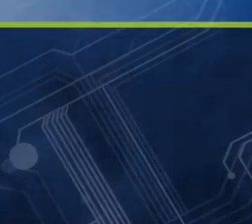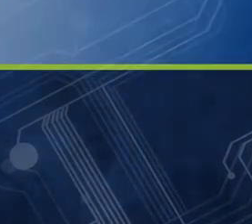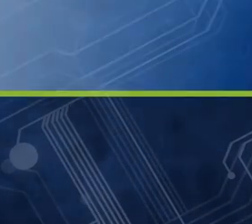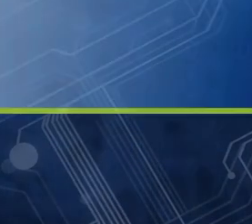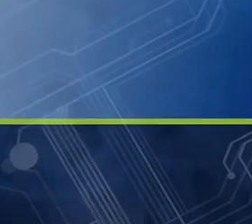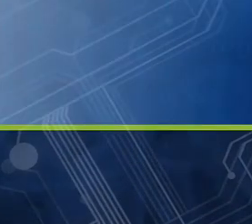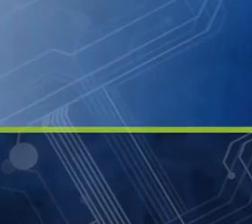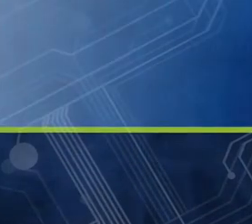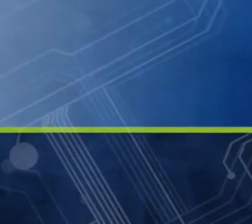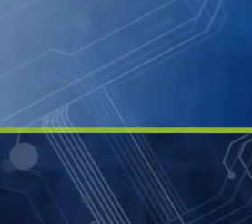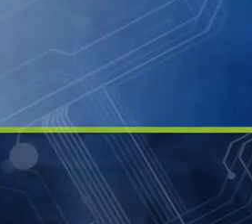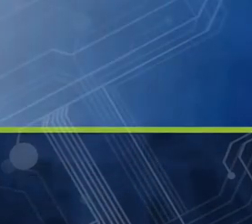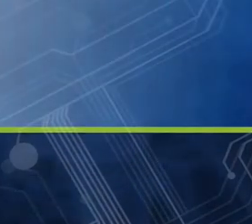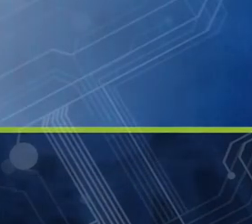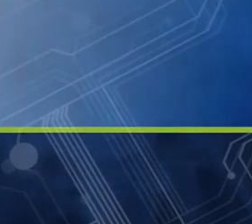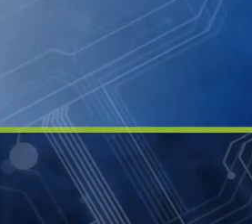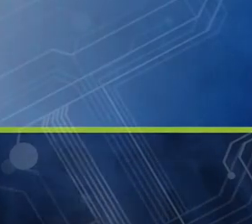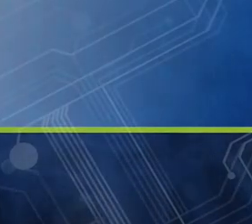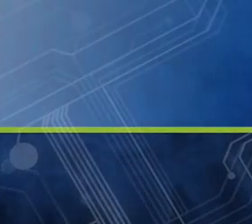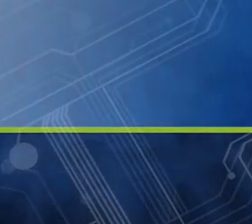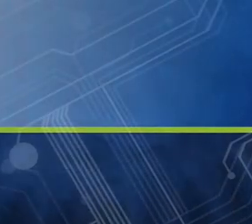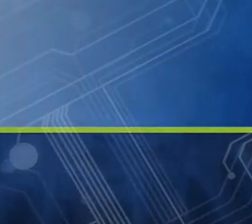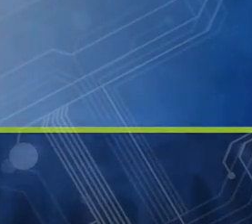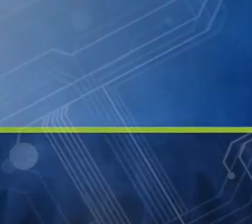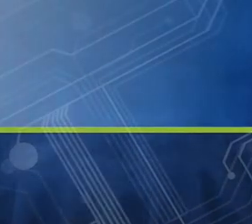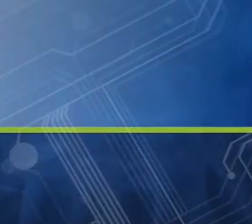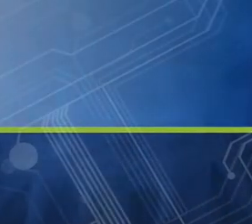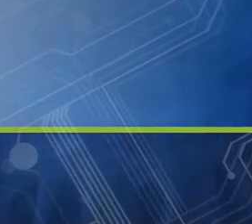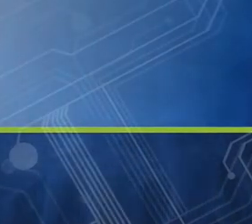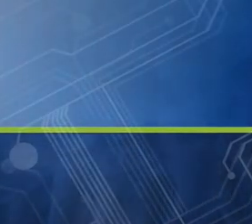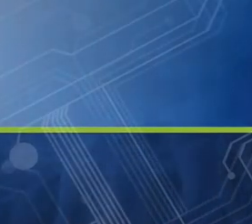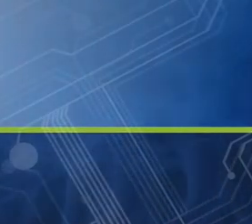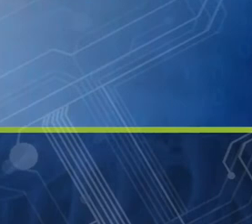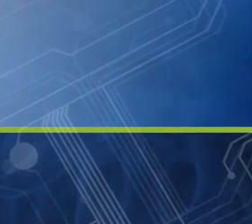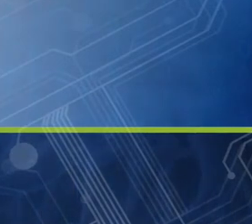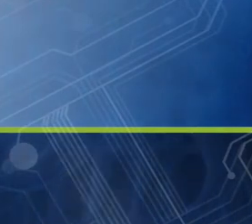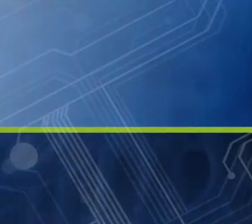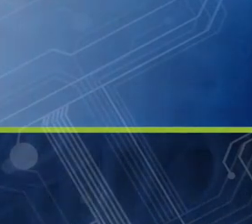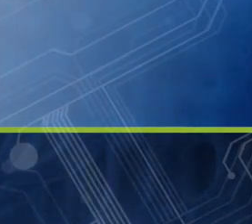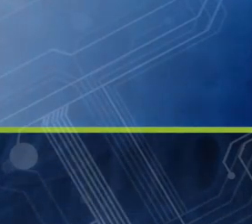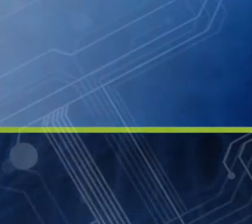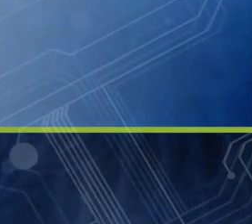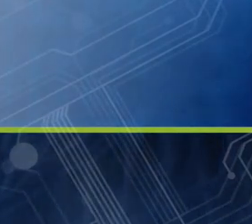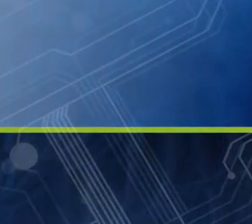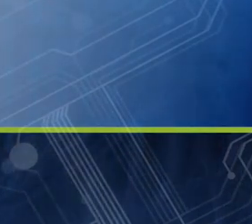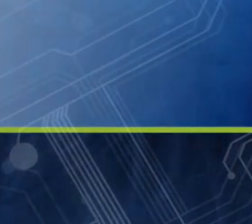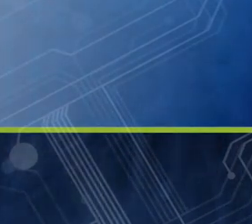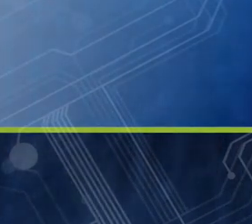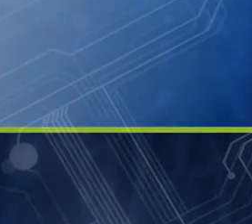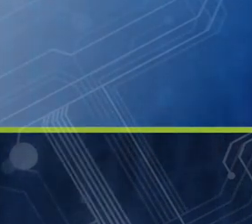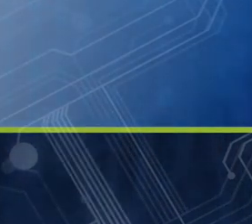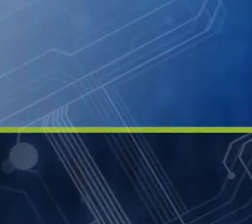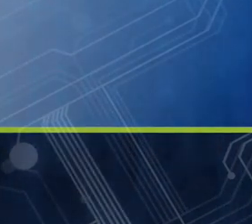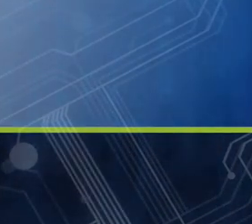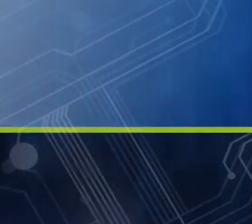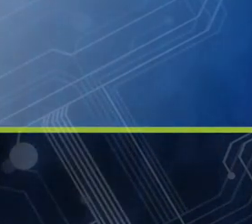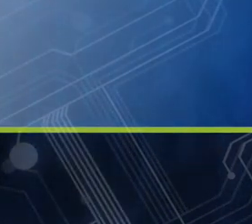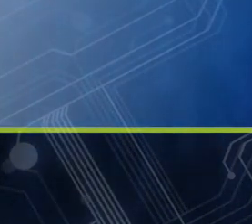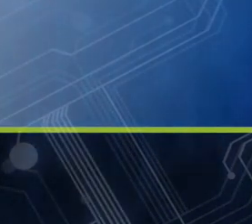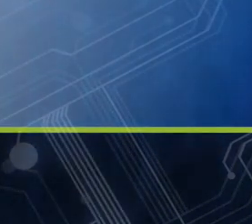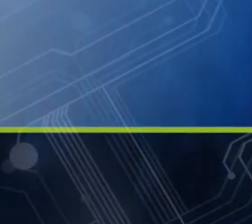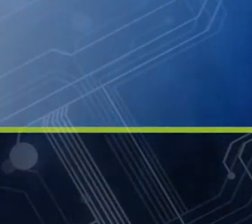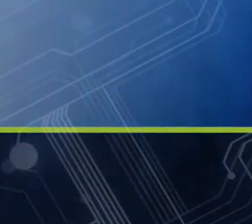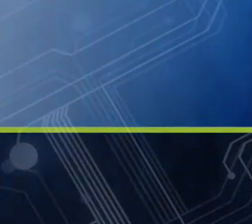El excremento de murciélago es usado como fertilizante, purificador del suelo, fungicida,